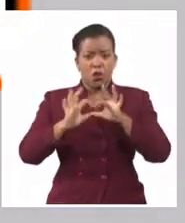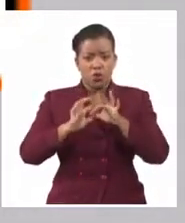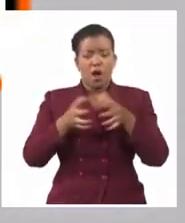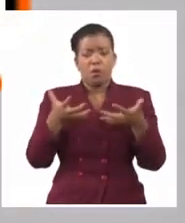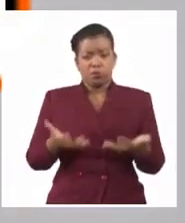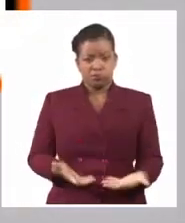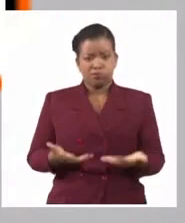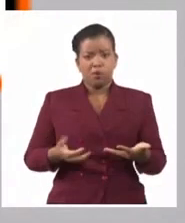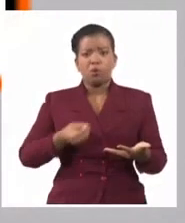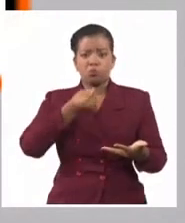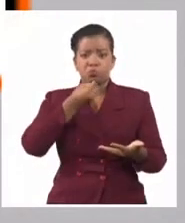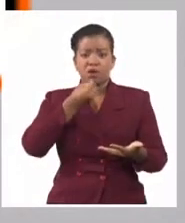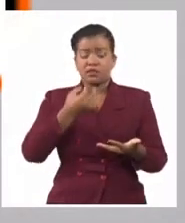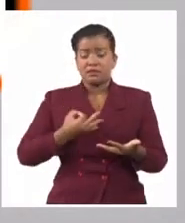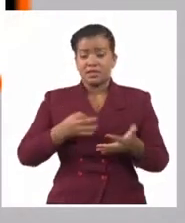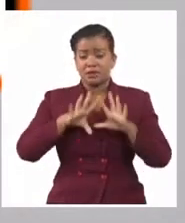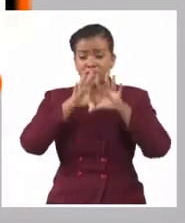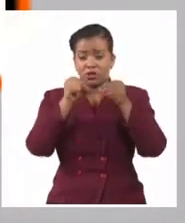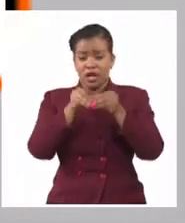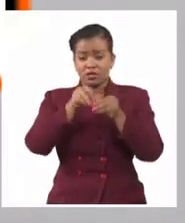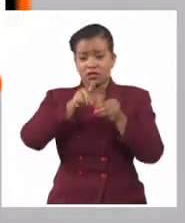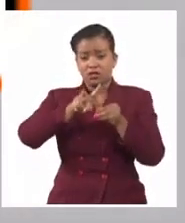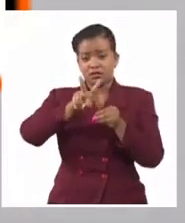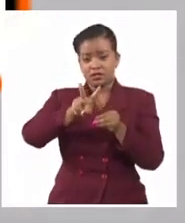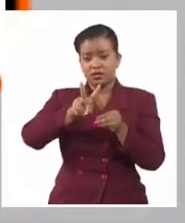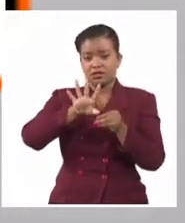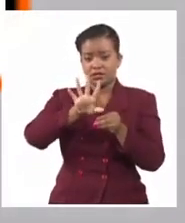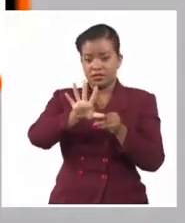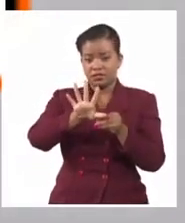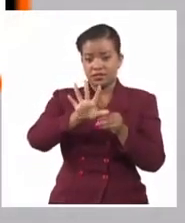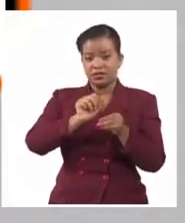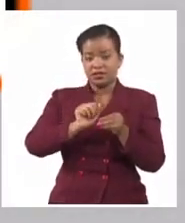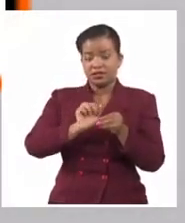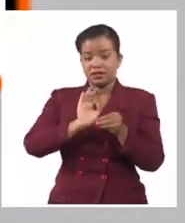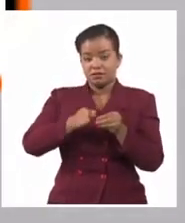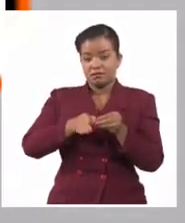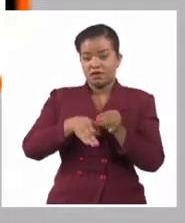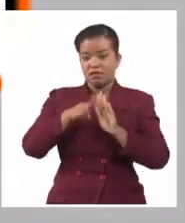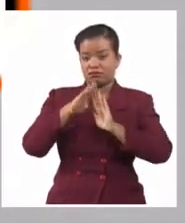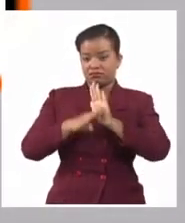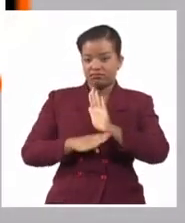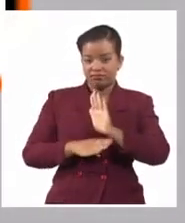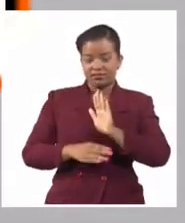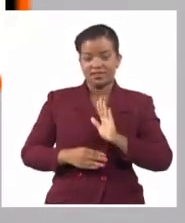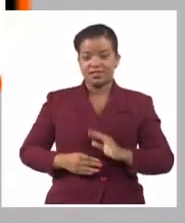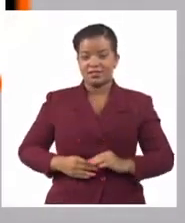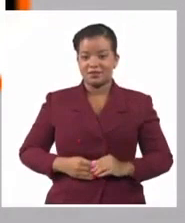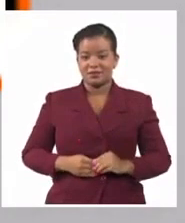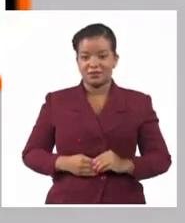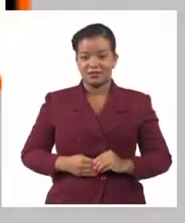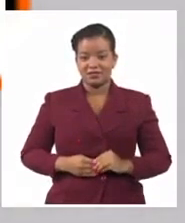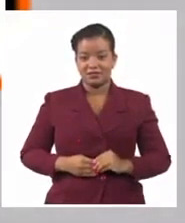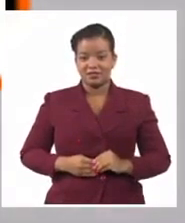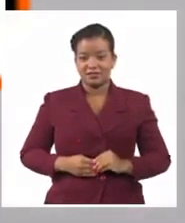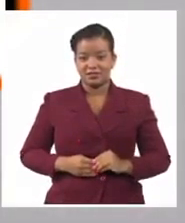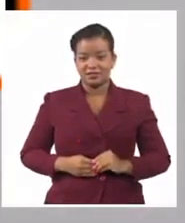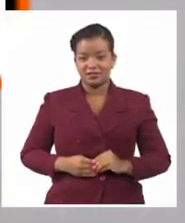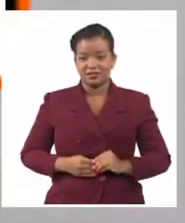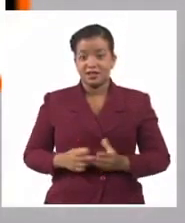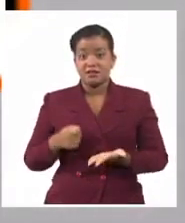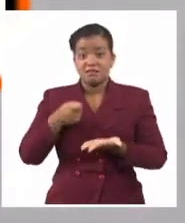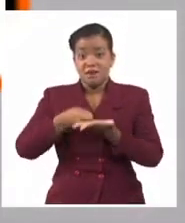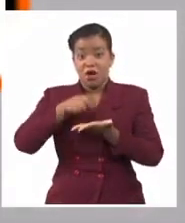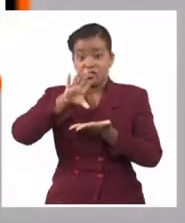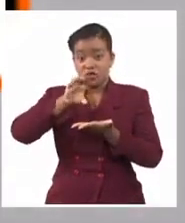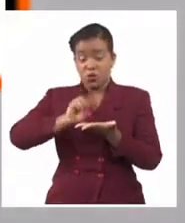la gente suma 125 por el tema de lo que está establecido exento del pago, los 50 pesos y los